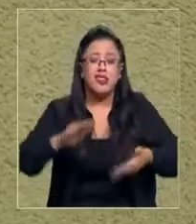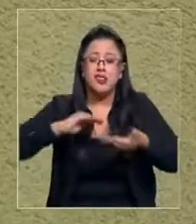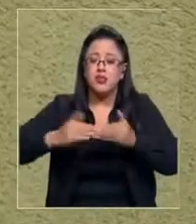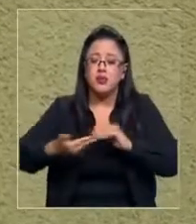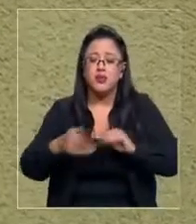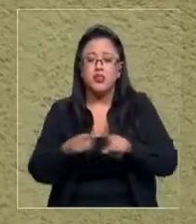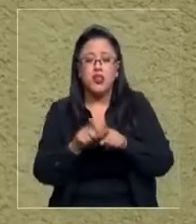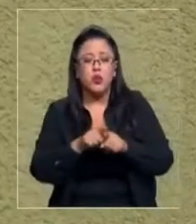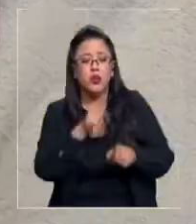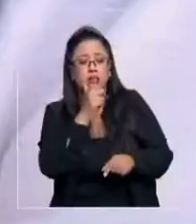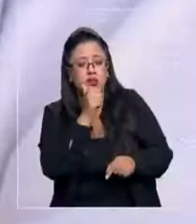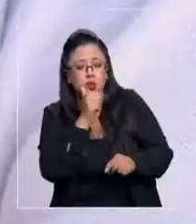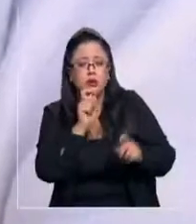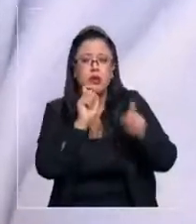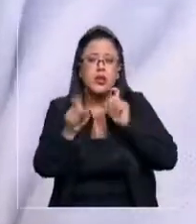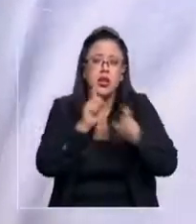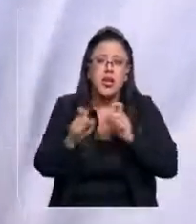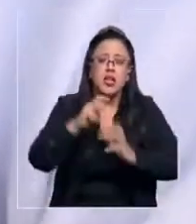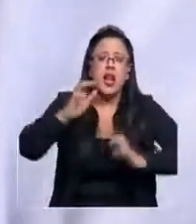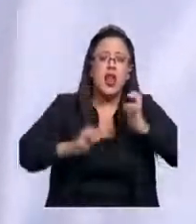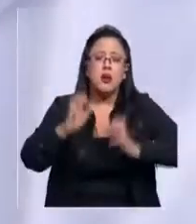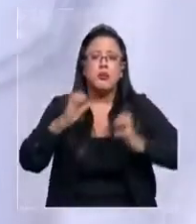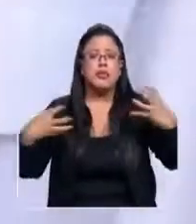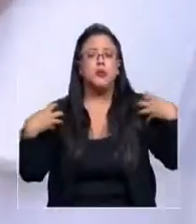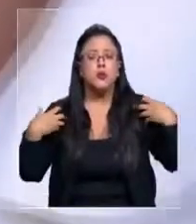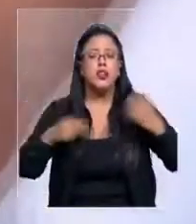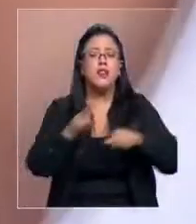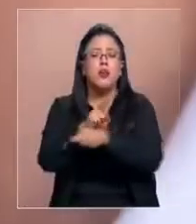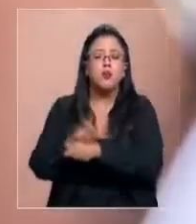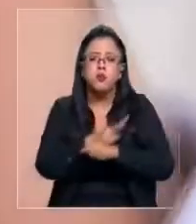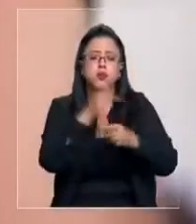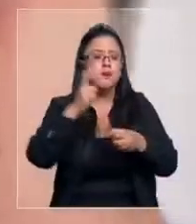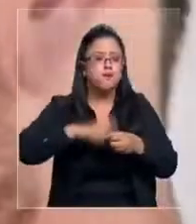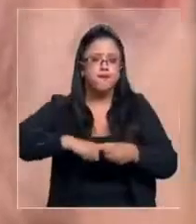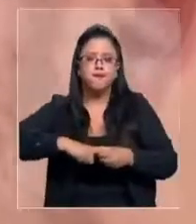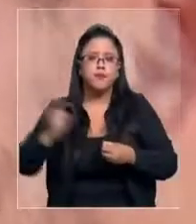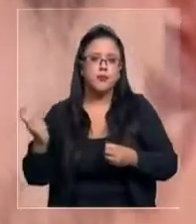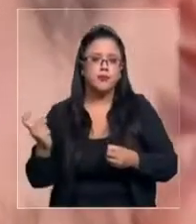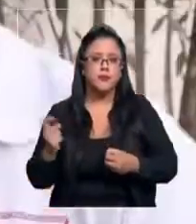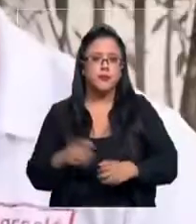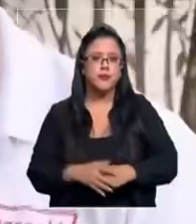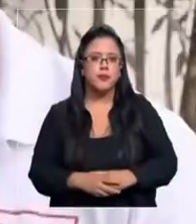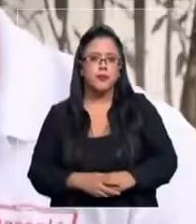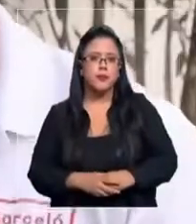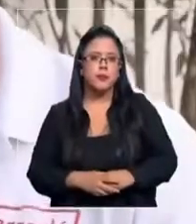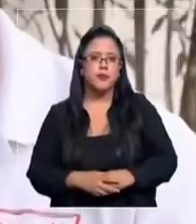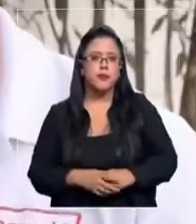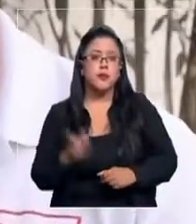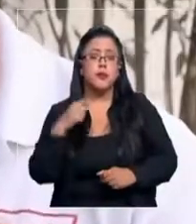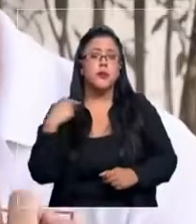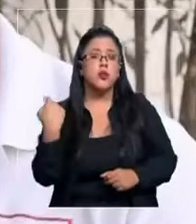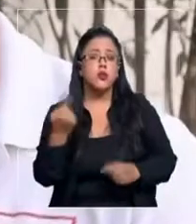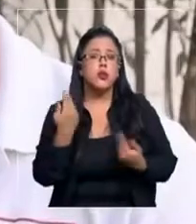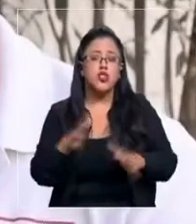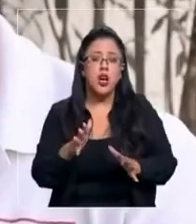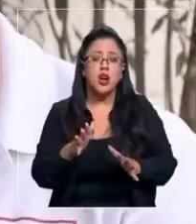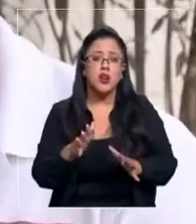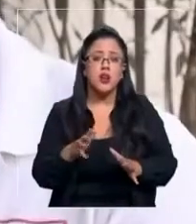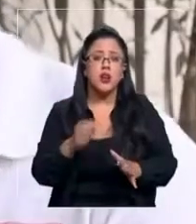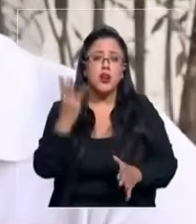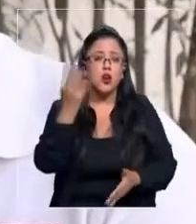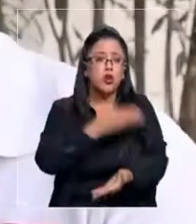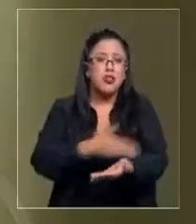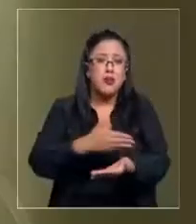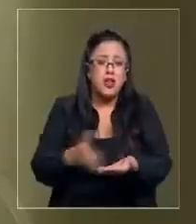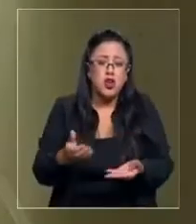cuestionar a la empresa de administración, decidiendo terminar el vínculo con ellos. Nosotros recogimos esa comunidad con 3 millones de pesos en